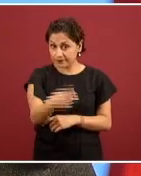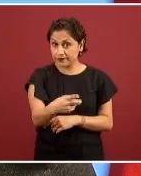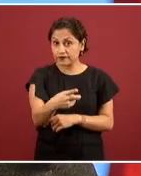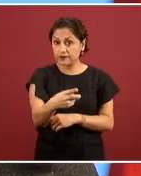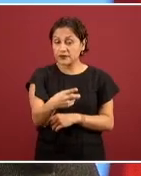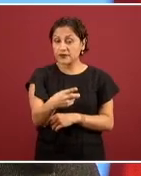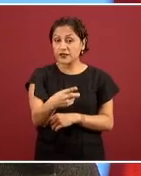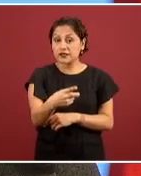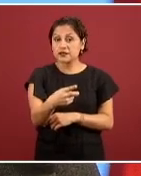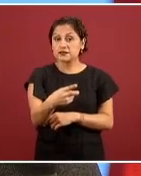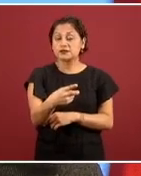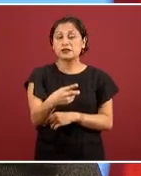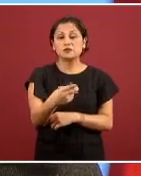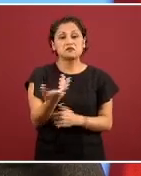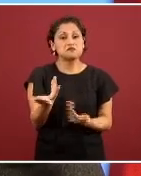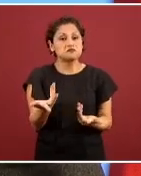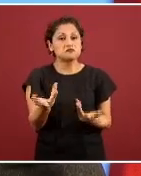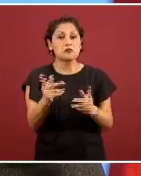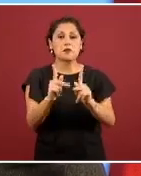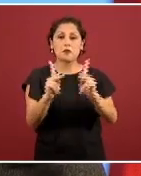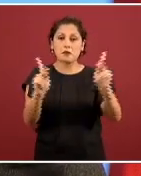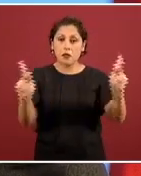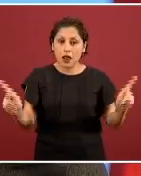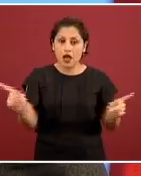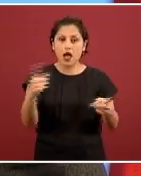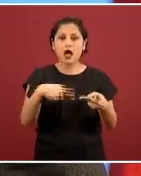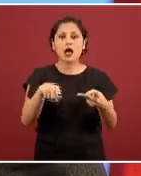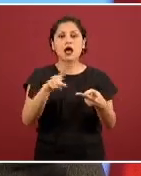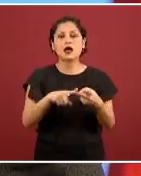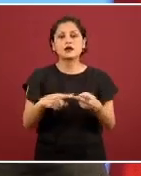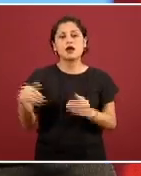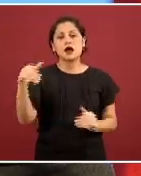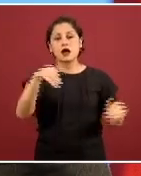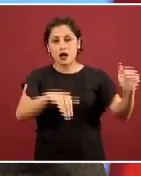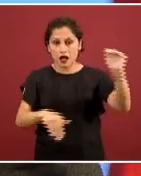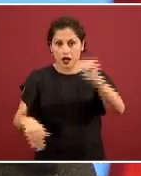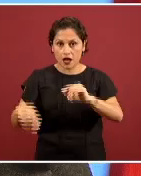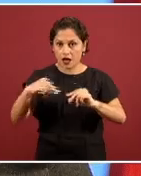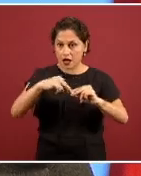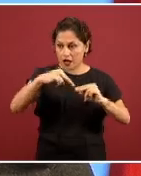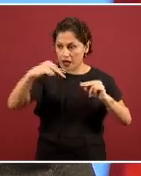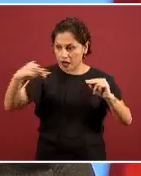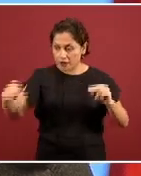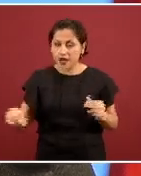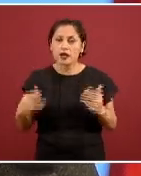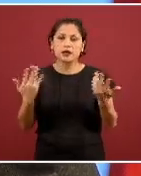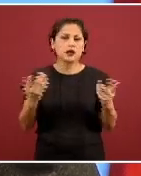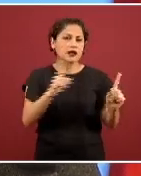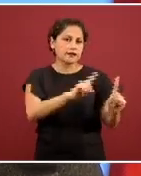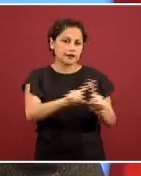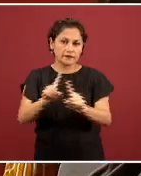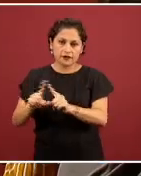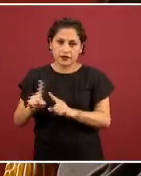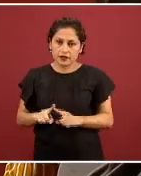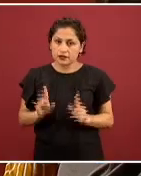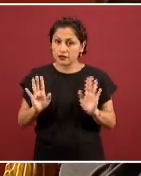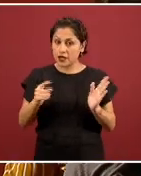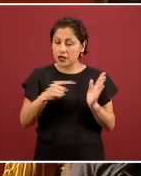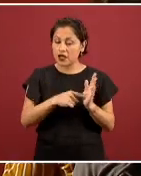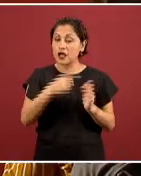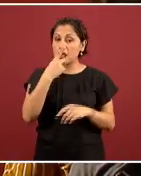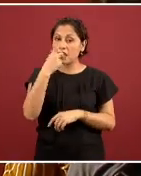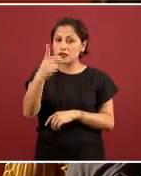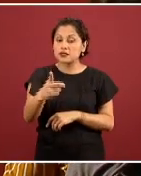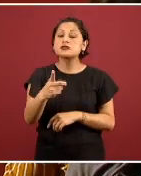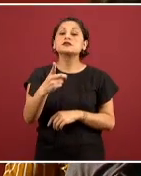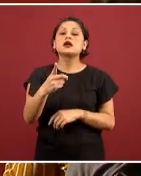espacios como playas, balnearios o albercas, que ahorita deberían de estar y deben de estar cerrados,